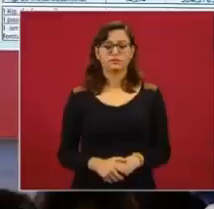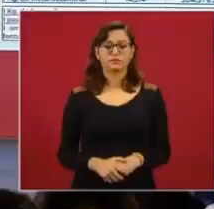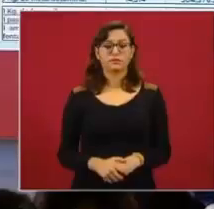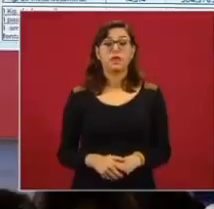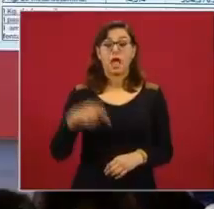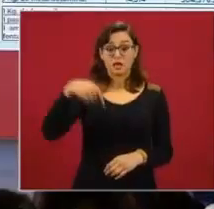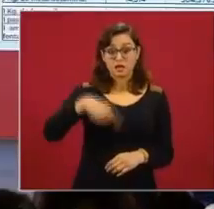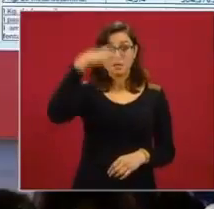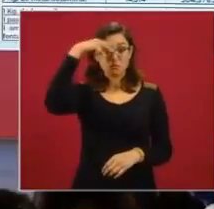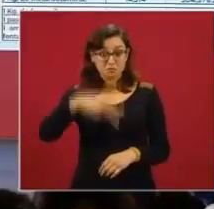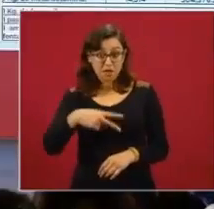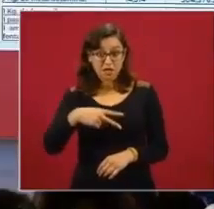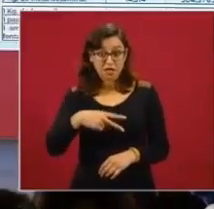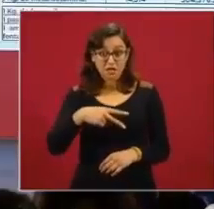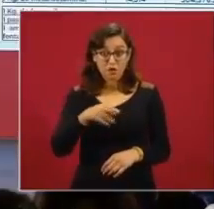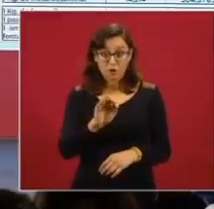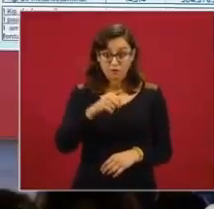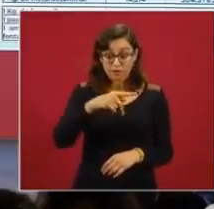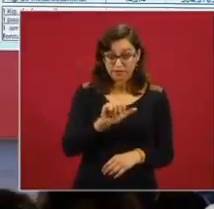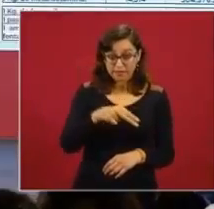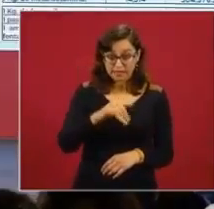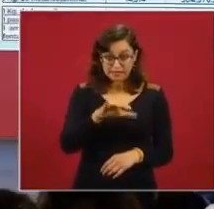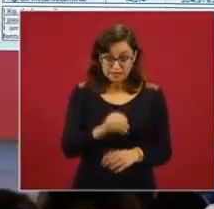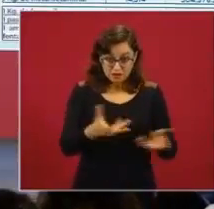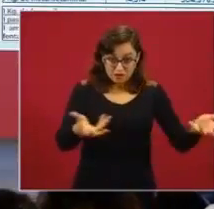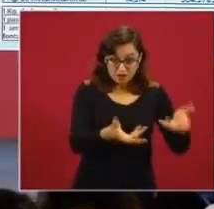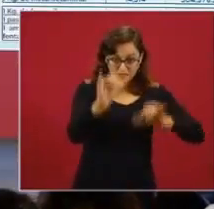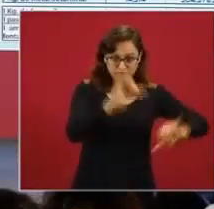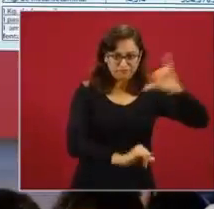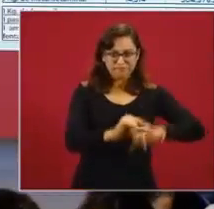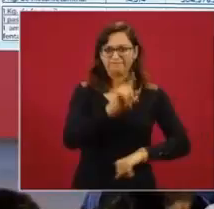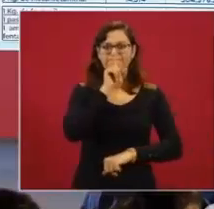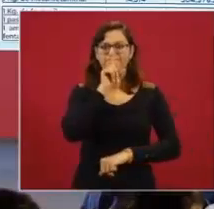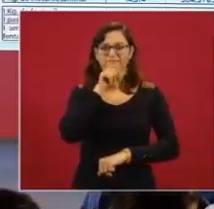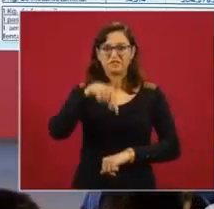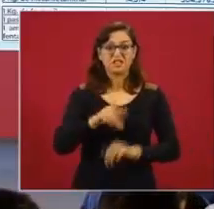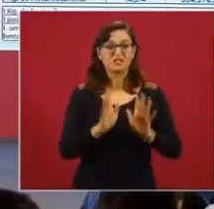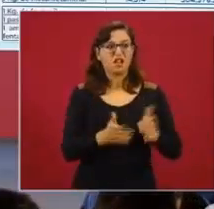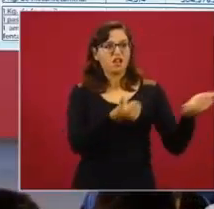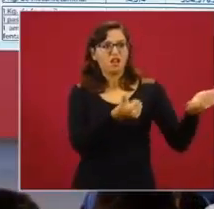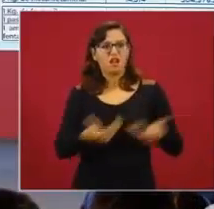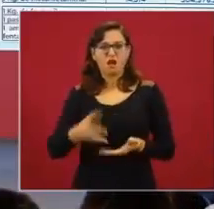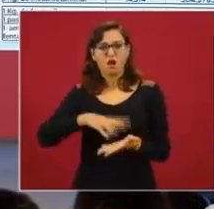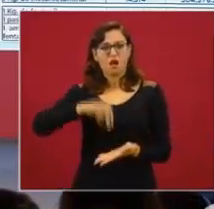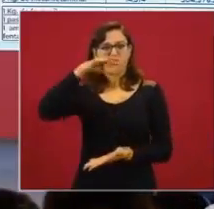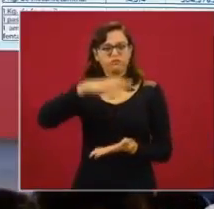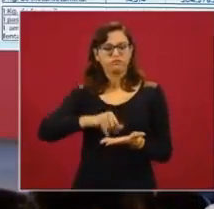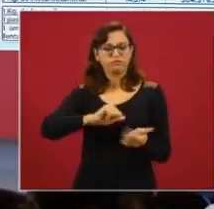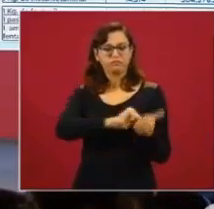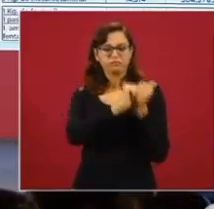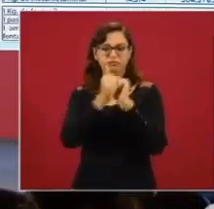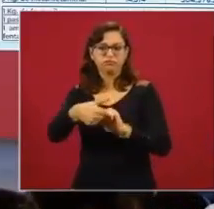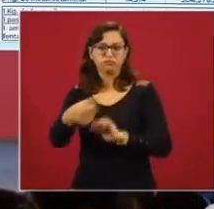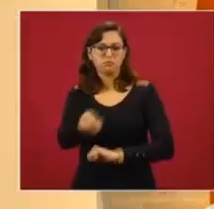produce la tableta. Pero no se produce el fentanilo. Aquí, ¿por qué el